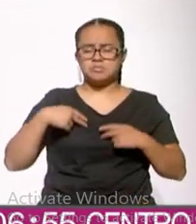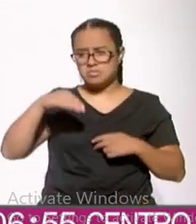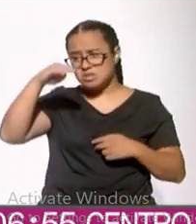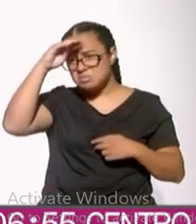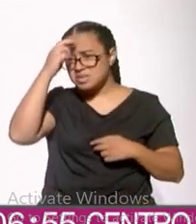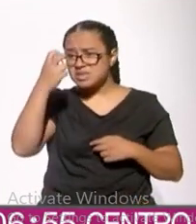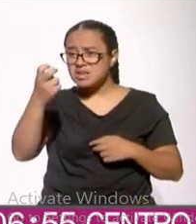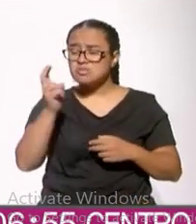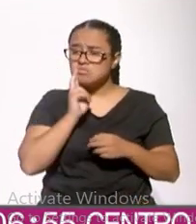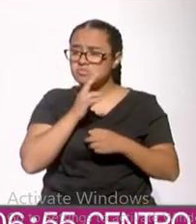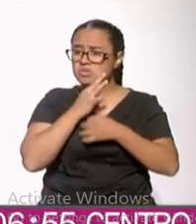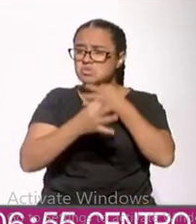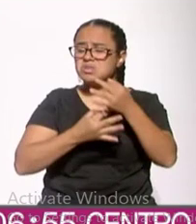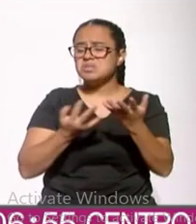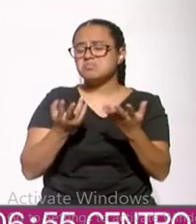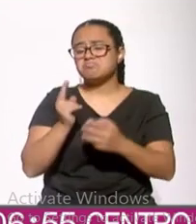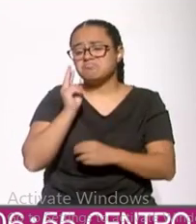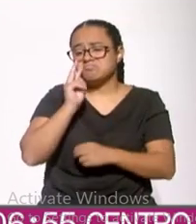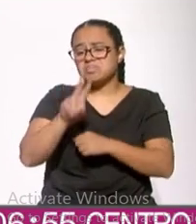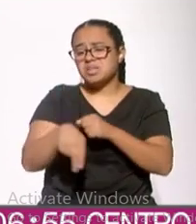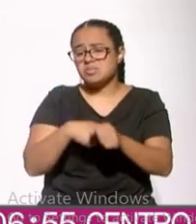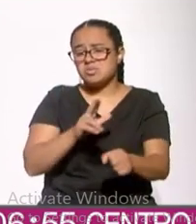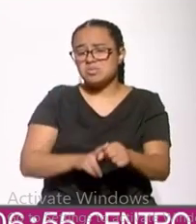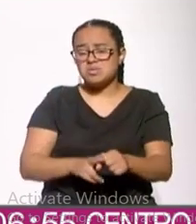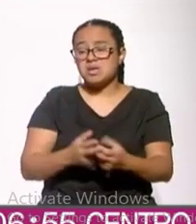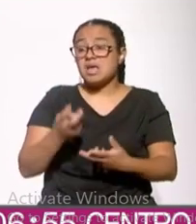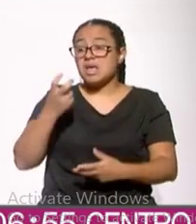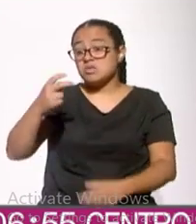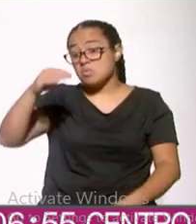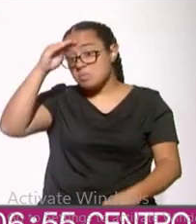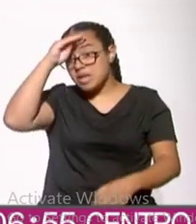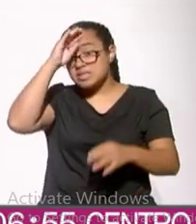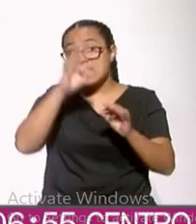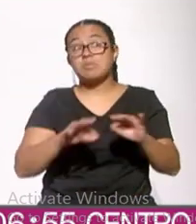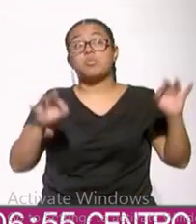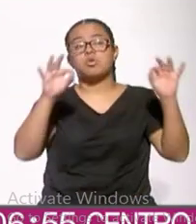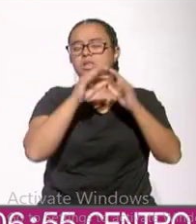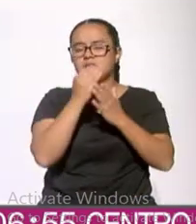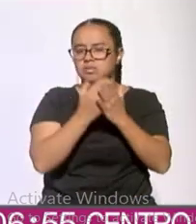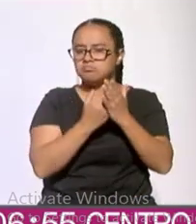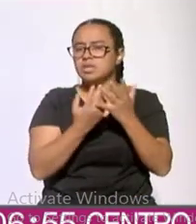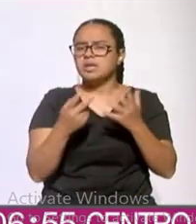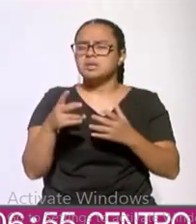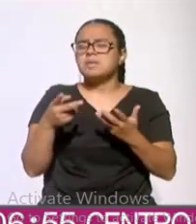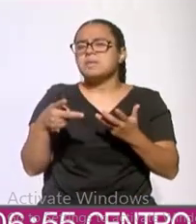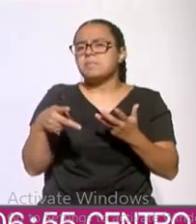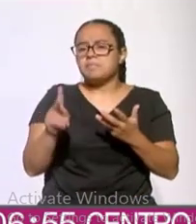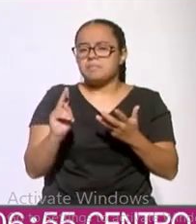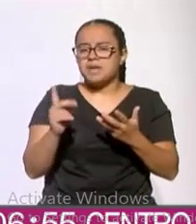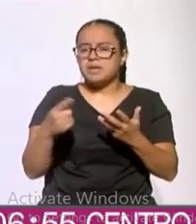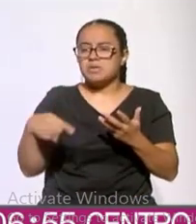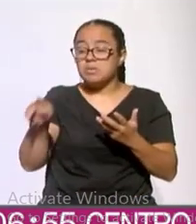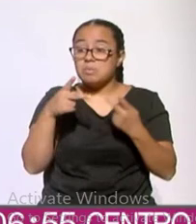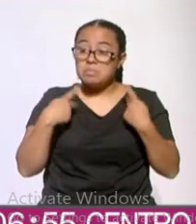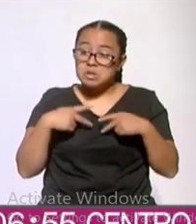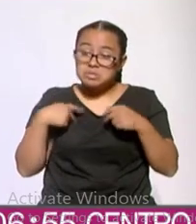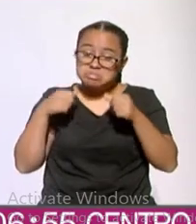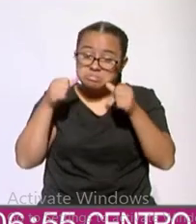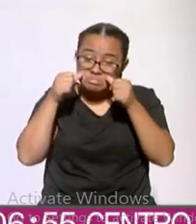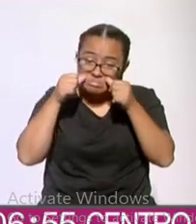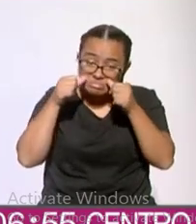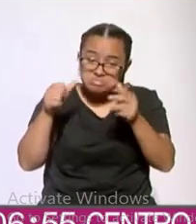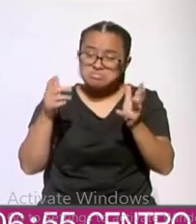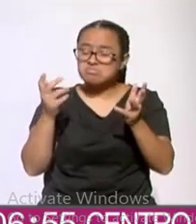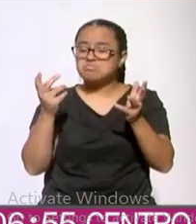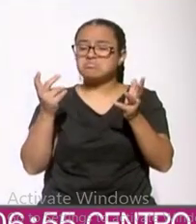esas noticias, parecen cada vez, no te quiero decir, menos relevantes, pero ya no llaman la atención del público como